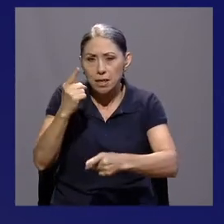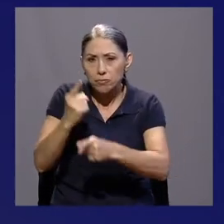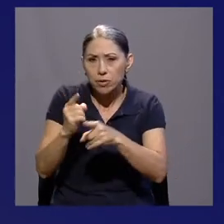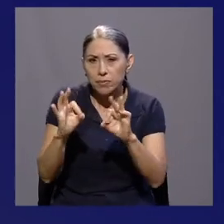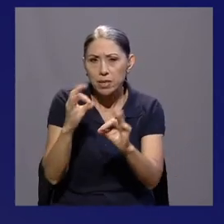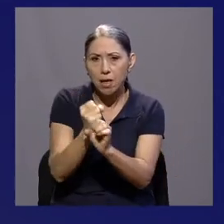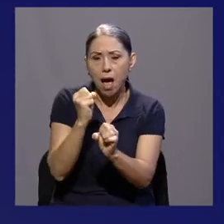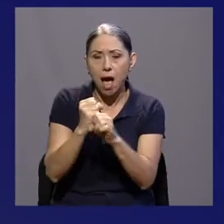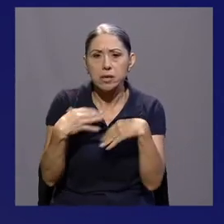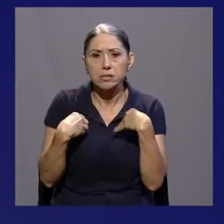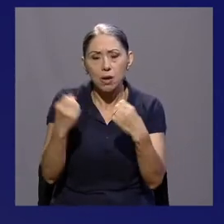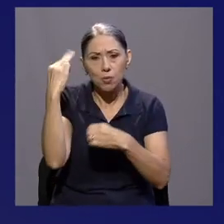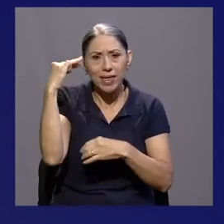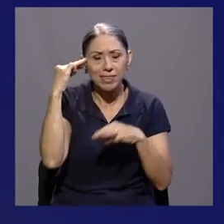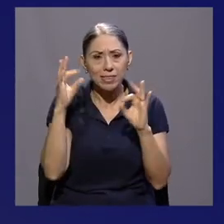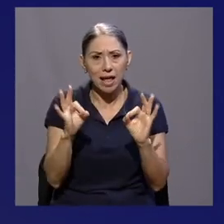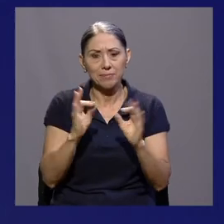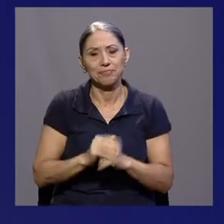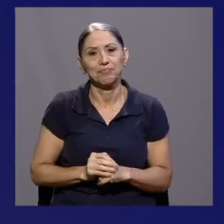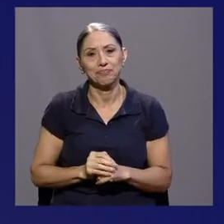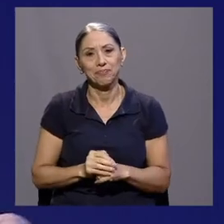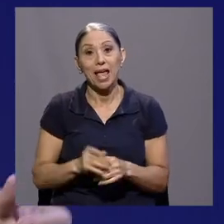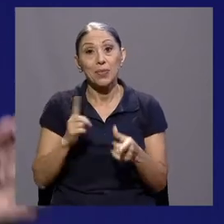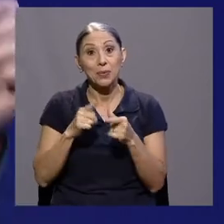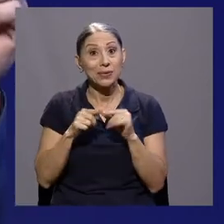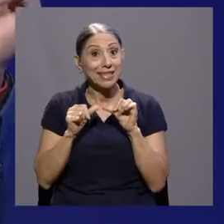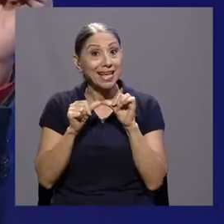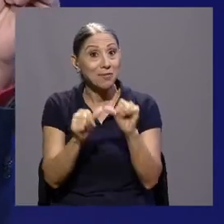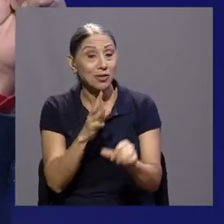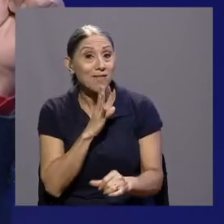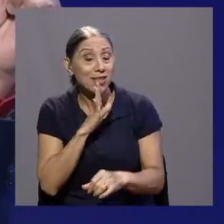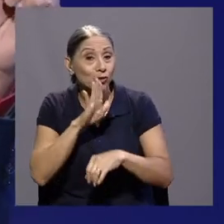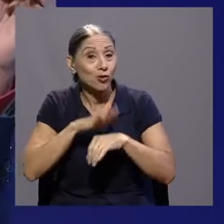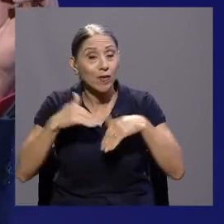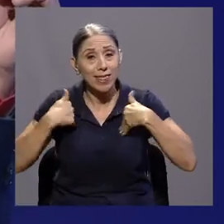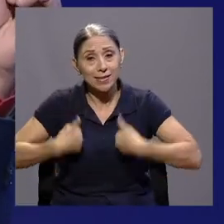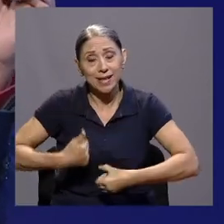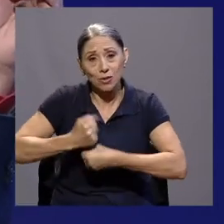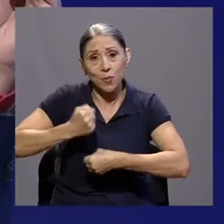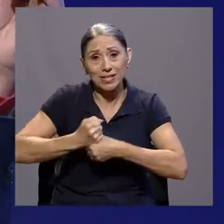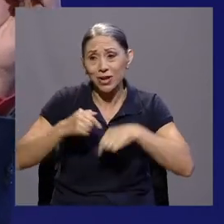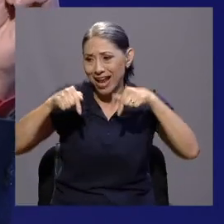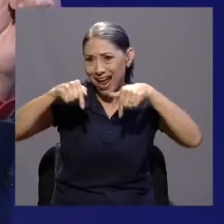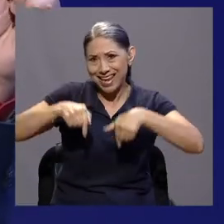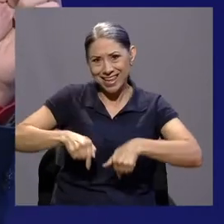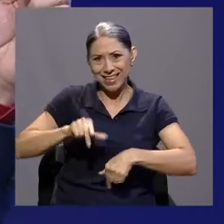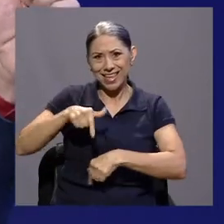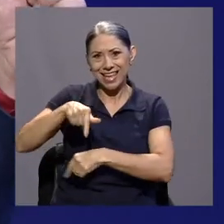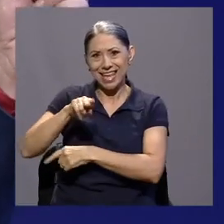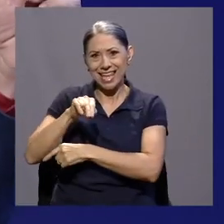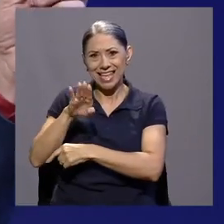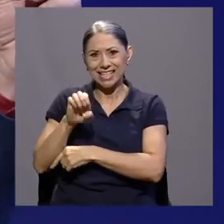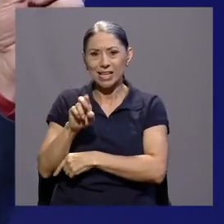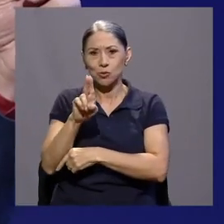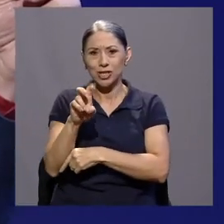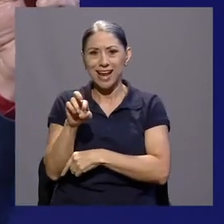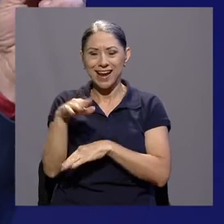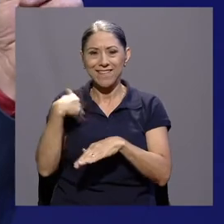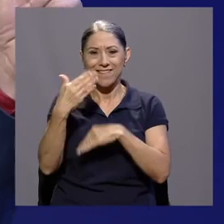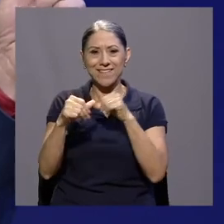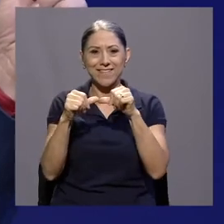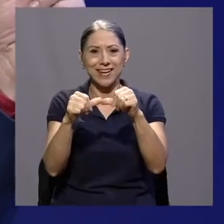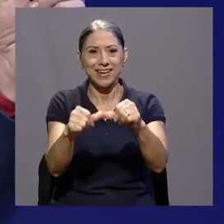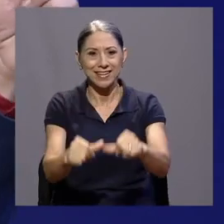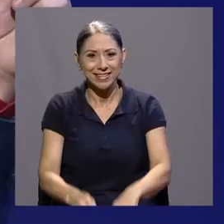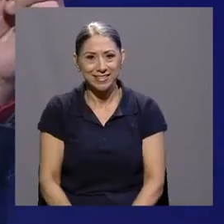adecuado de trabajo y una buena salud mental. Así es que seguimos hablando de desgaste ocupacional aquí en 15 UCR. Ya